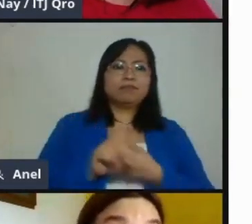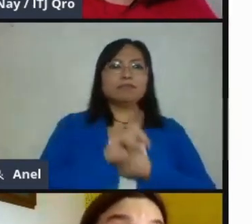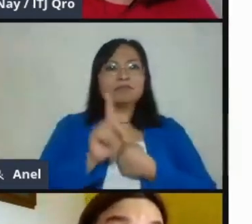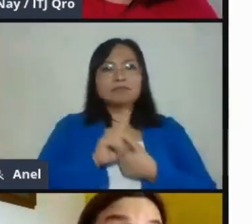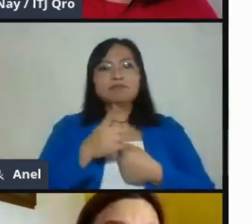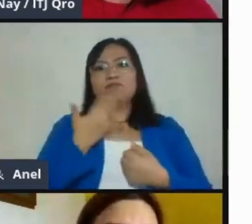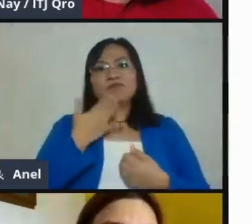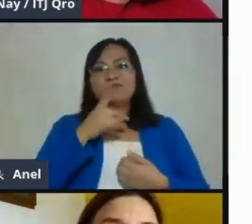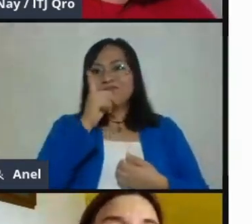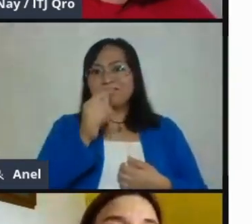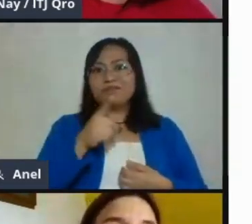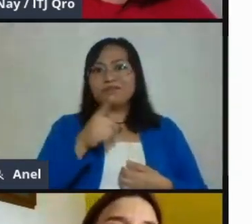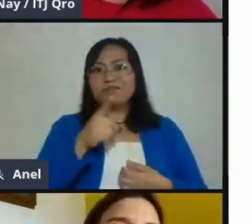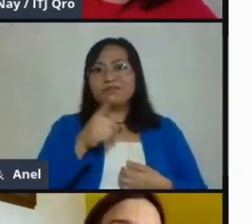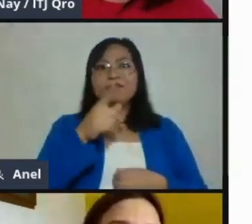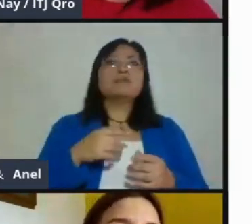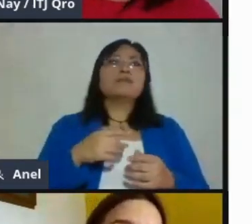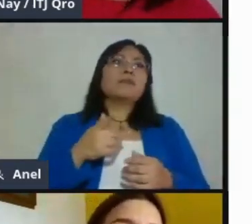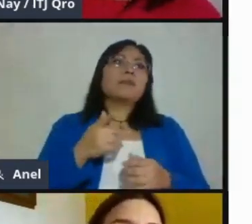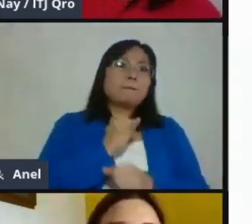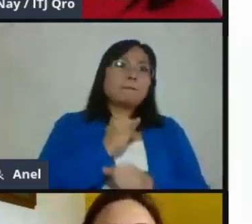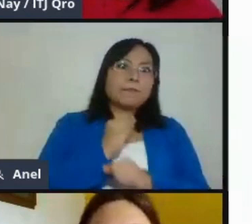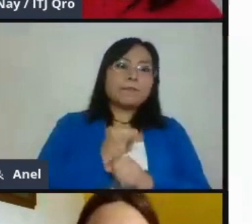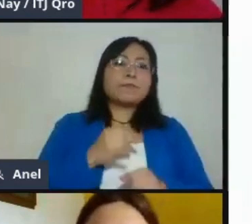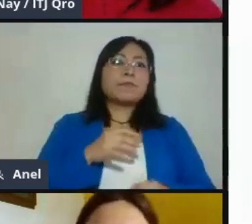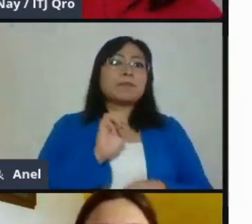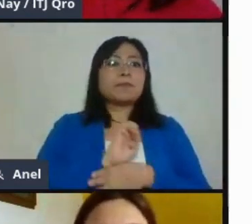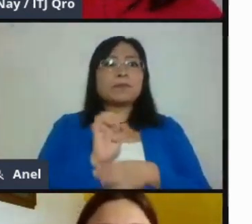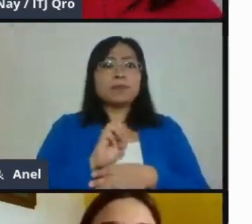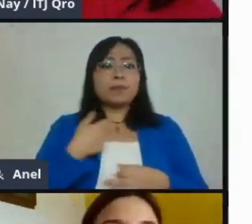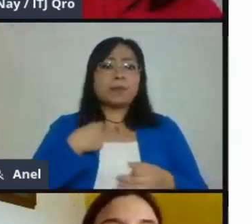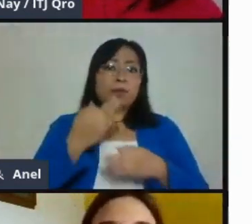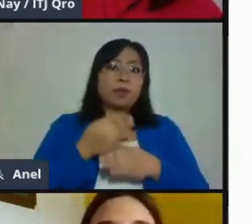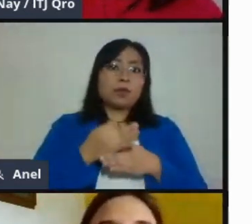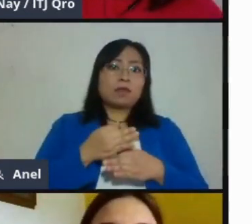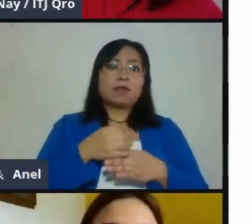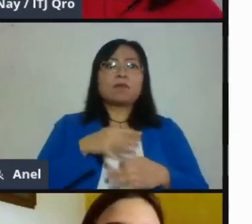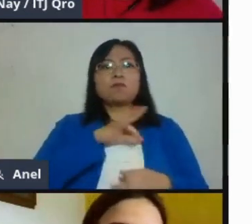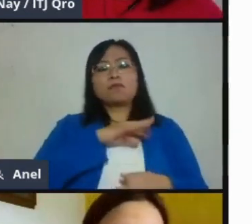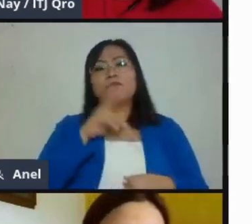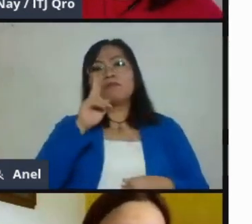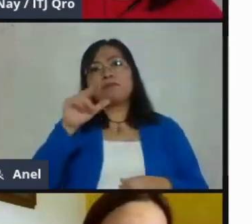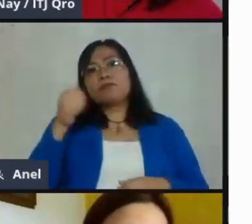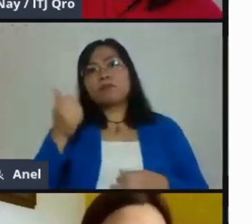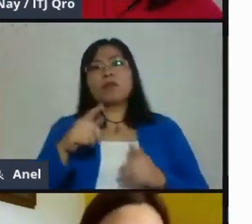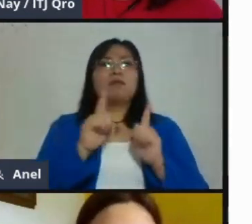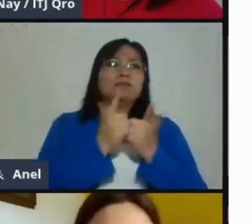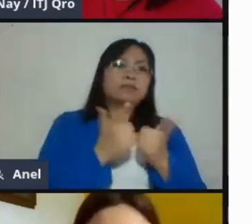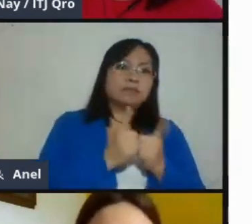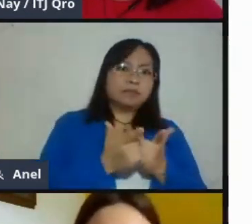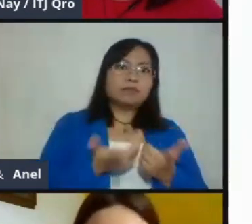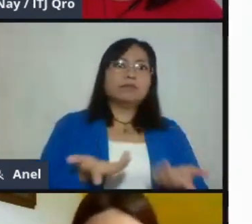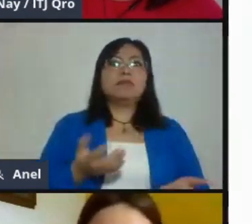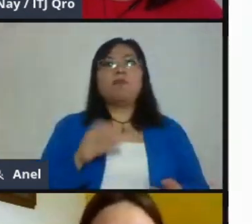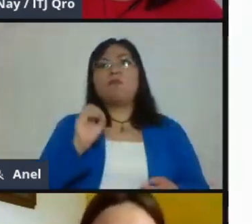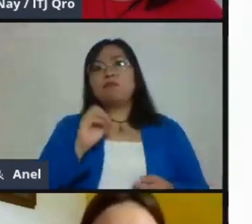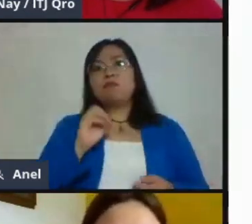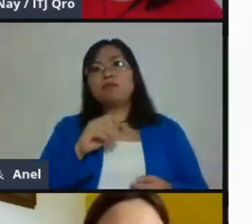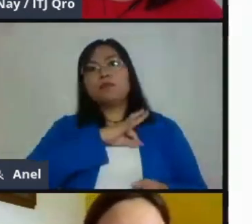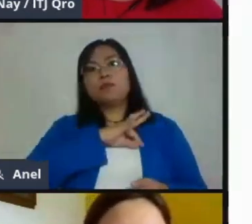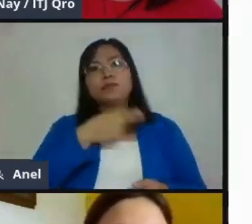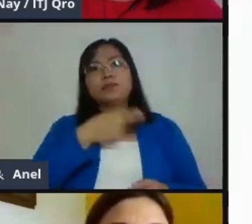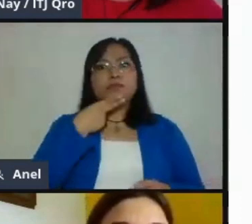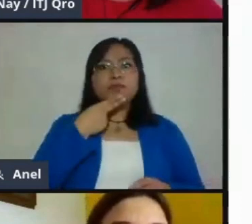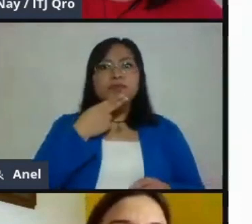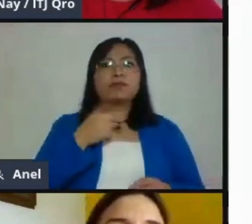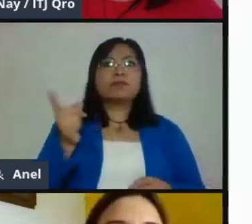para el aprendizaje a distancia, como lo es la televisión, la radio y los libros de texto gratuito que, pues, se